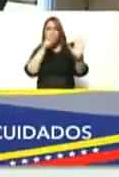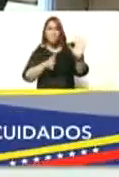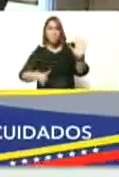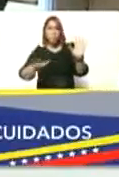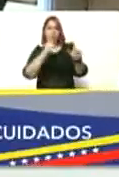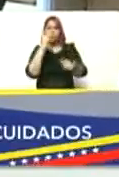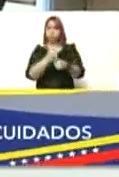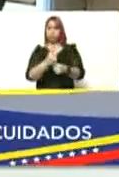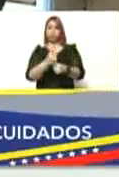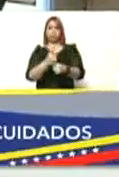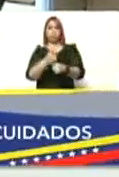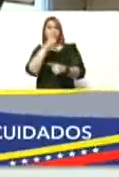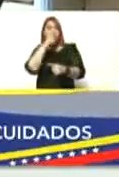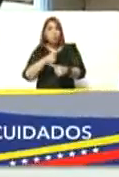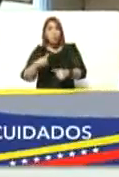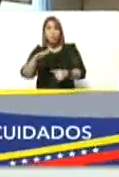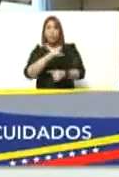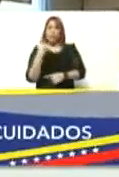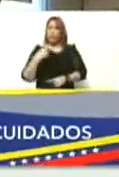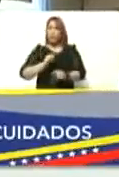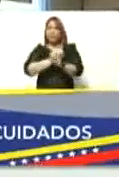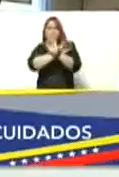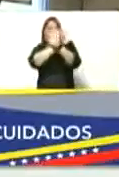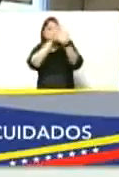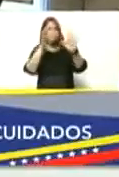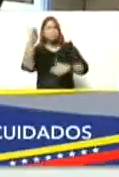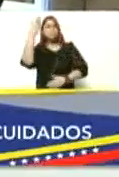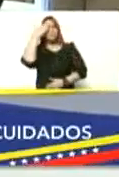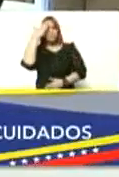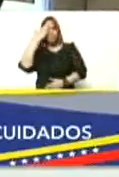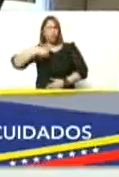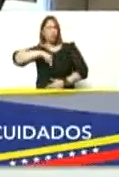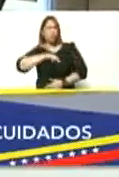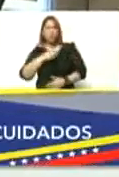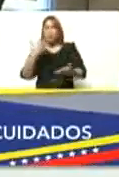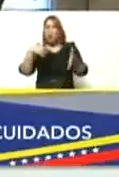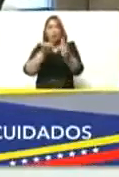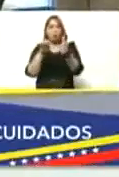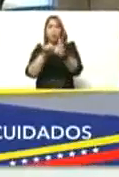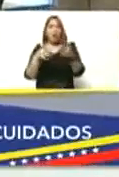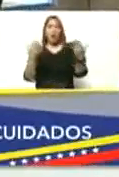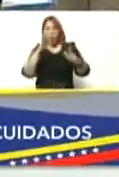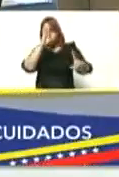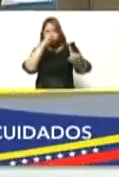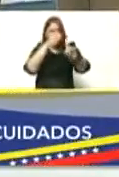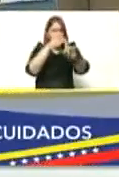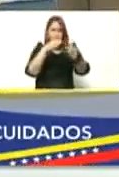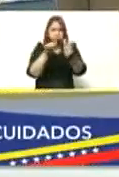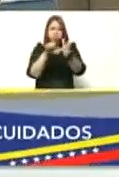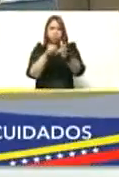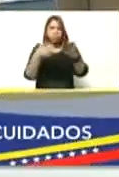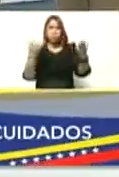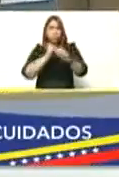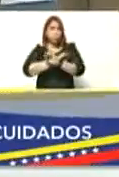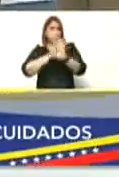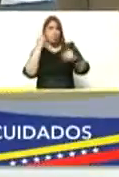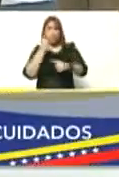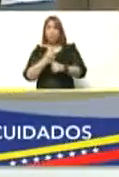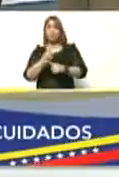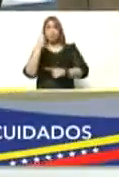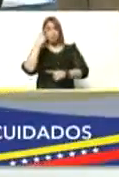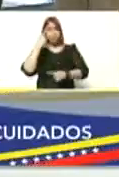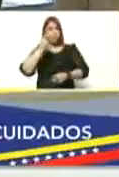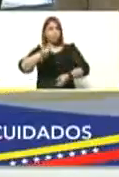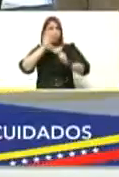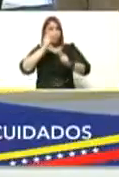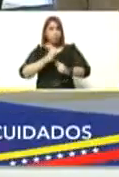que los pueblos tengan muy claro donde estamos parados hacia donde vamos muy clarito tenemos que tenerlo